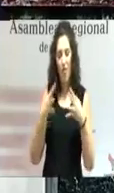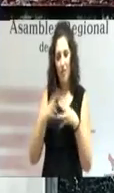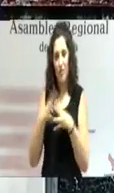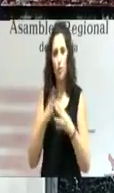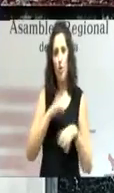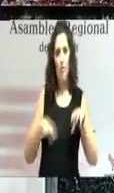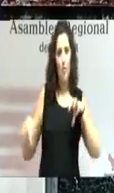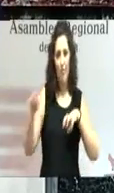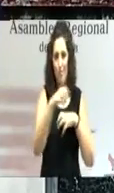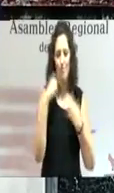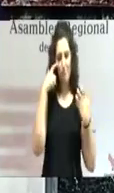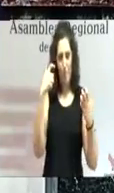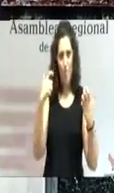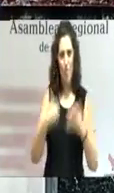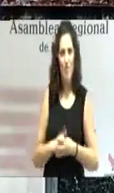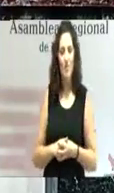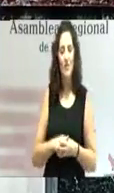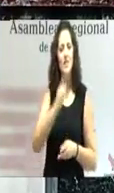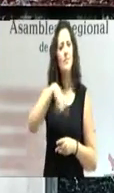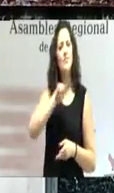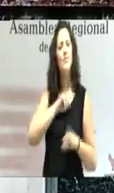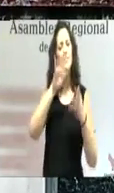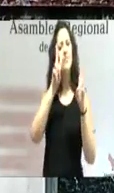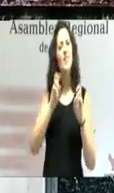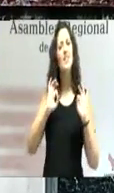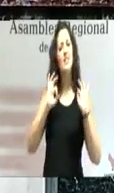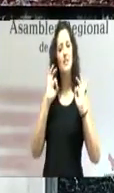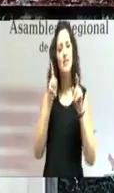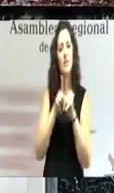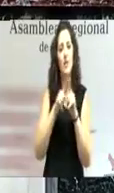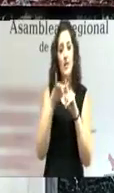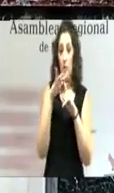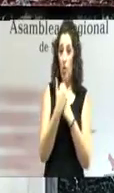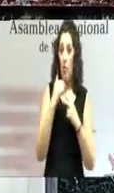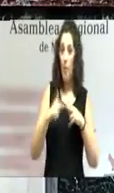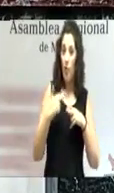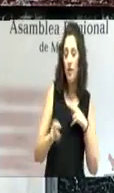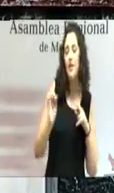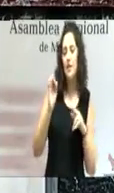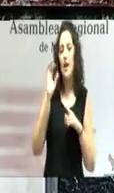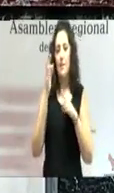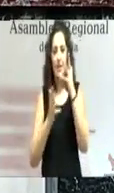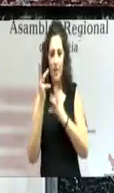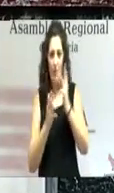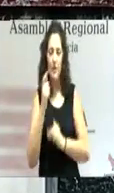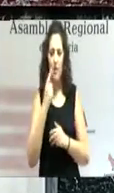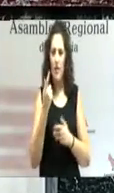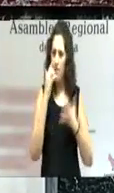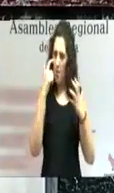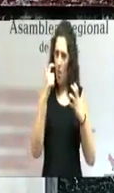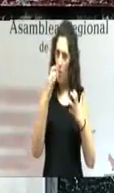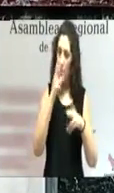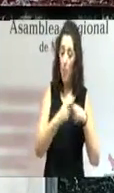Vivimos momentos de singular significado político y también administrativamente. A los políticos se nos